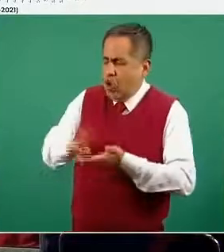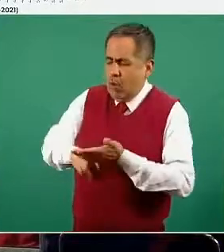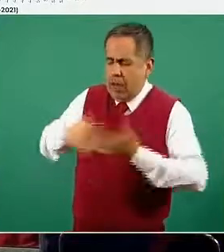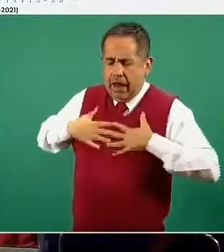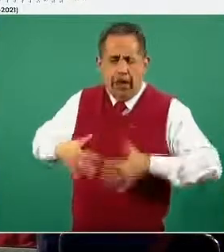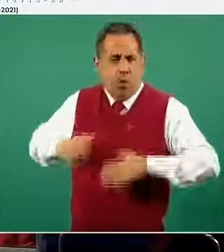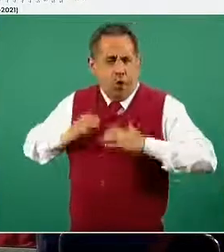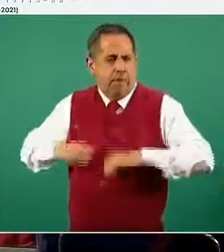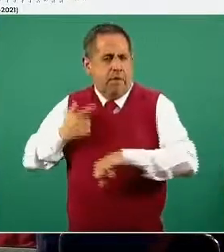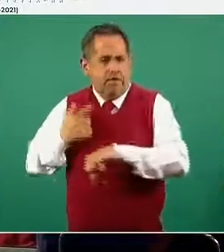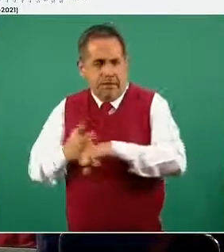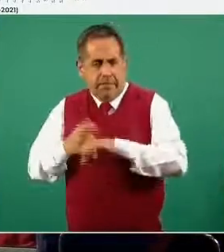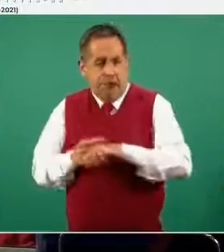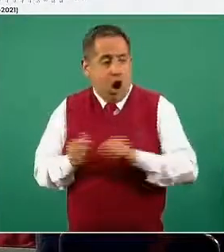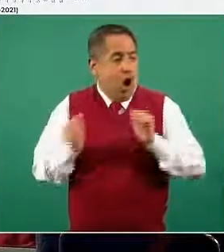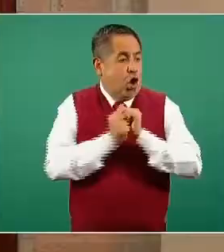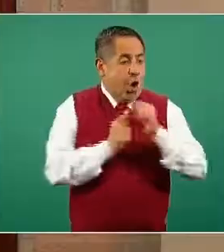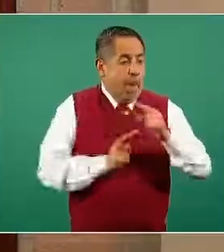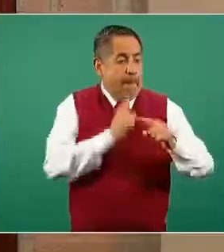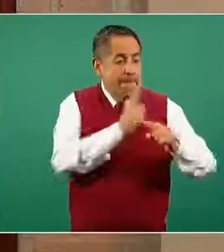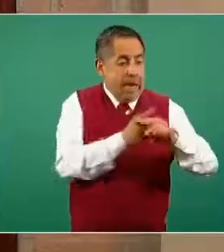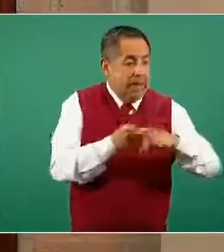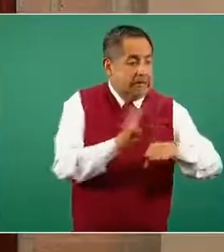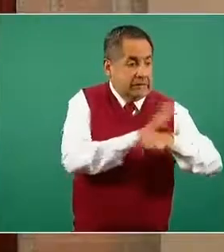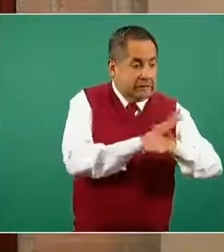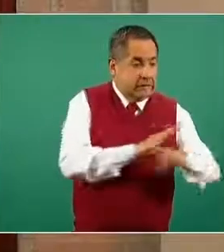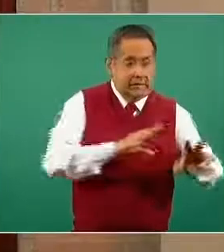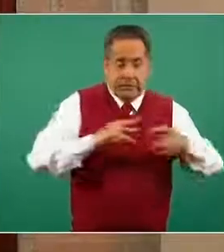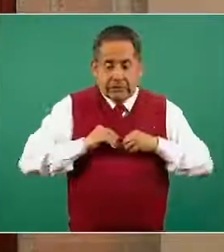de riesgo, no una, el embarazo no es una comorbilidad en sí,